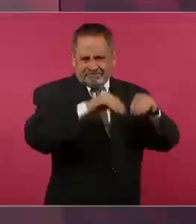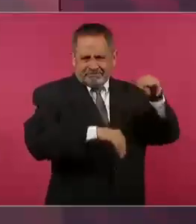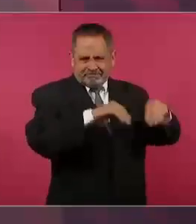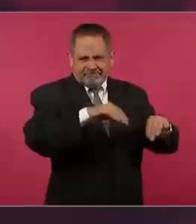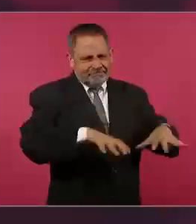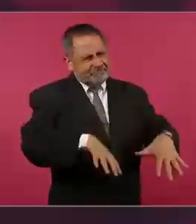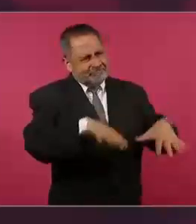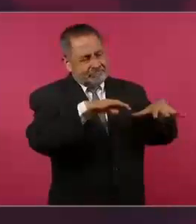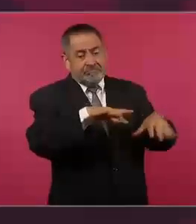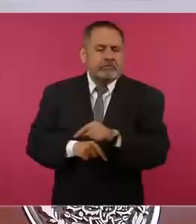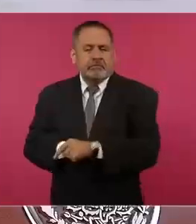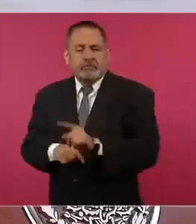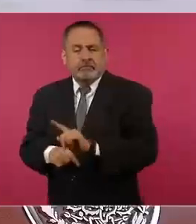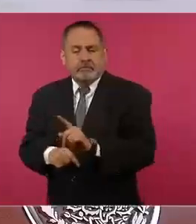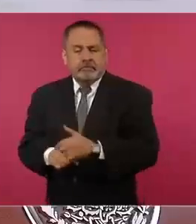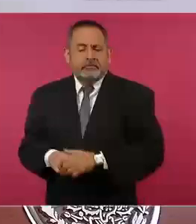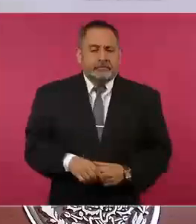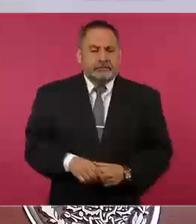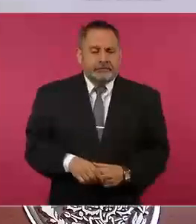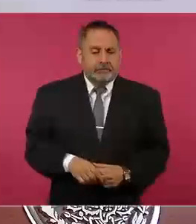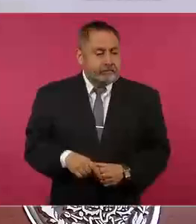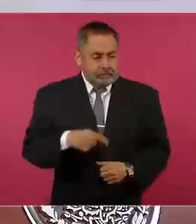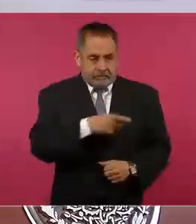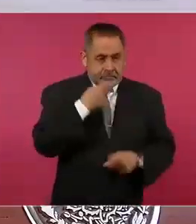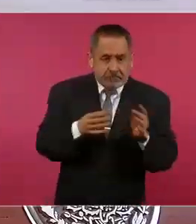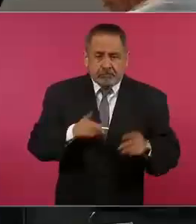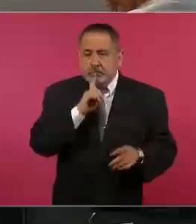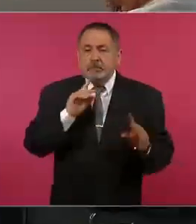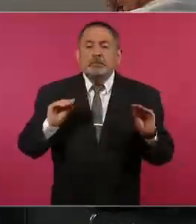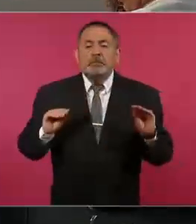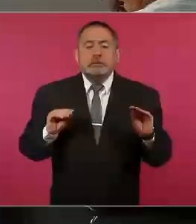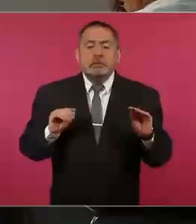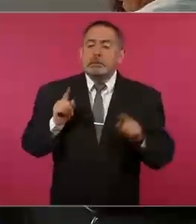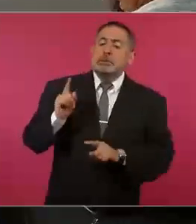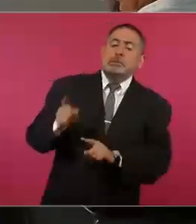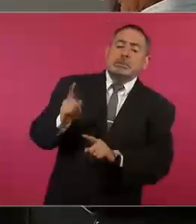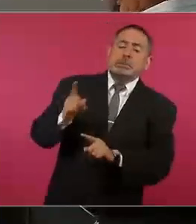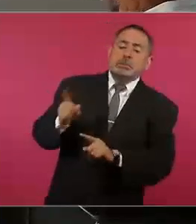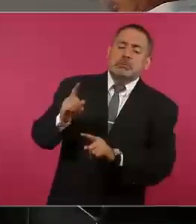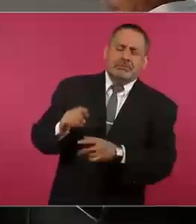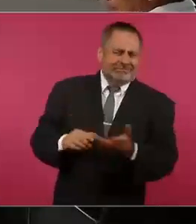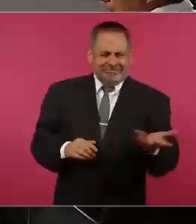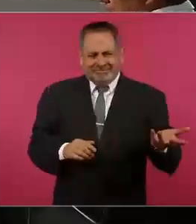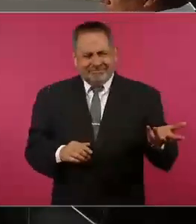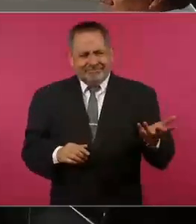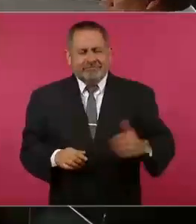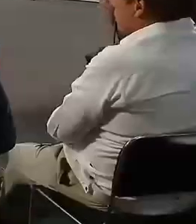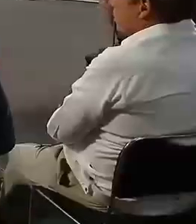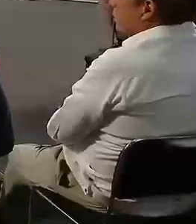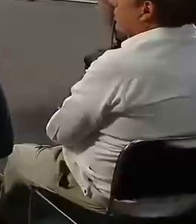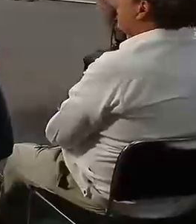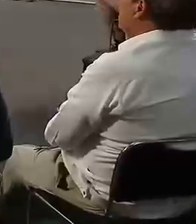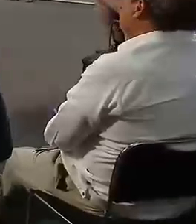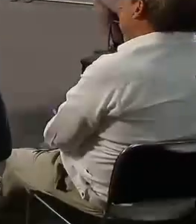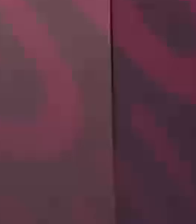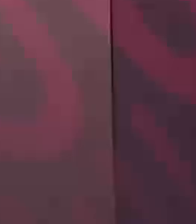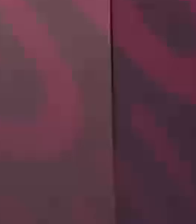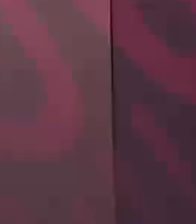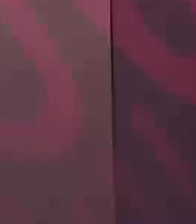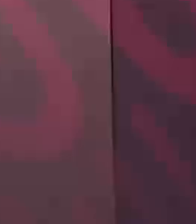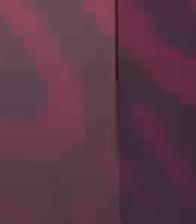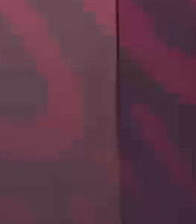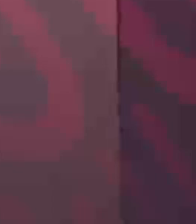piedra. Está demostrado, pero de eso no dicen nada. Y cada vez que necesitan, más ahora,